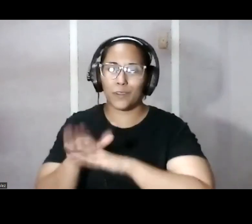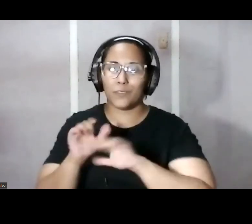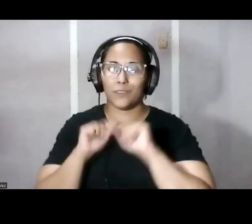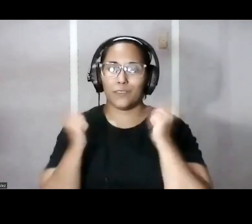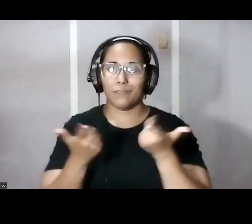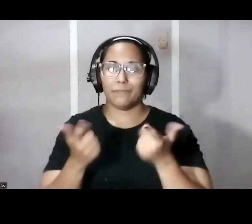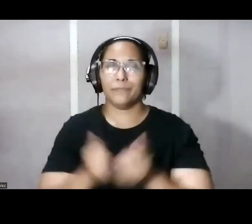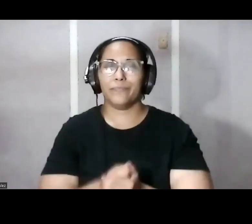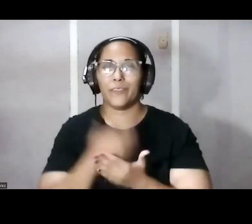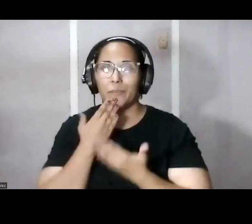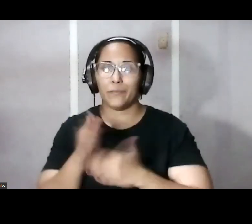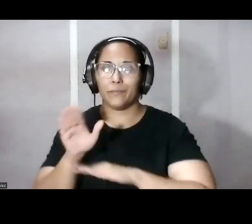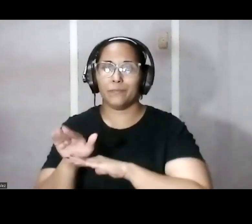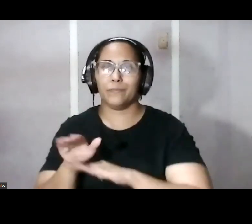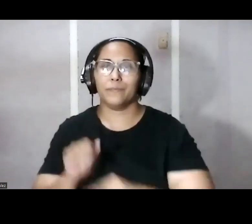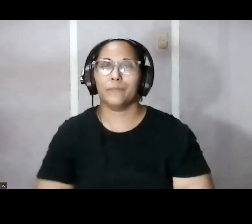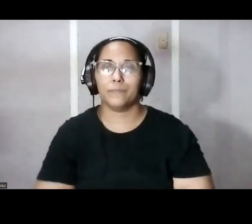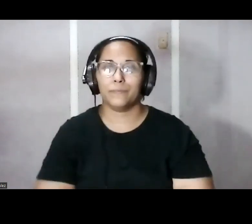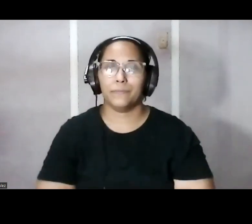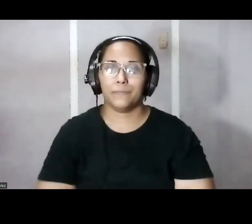buenas noches gracias